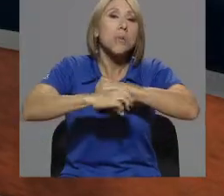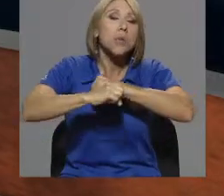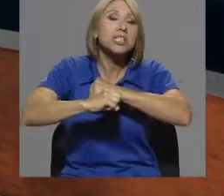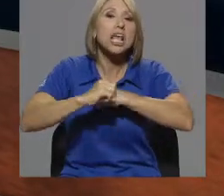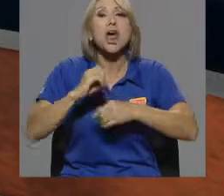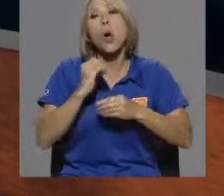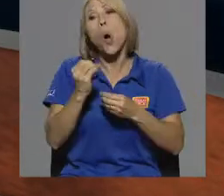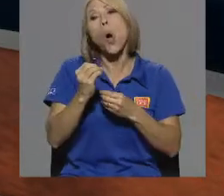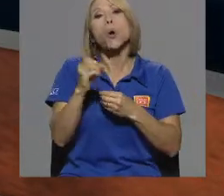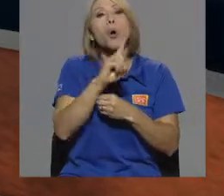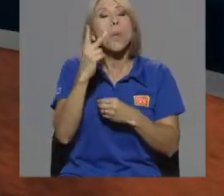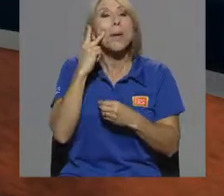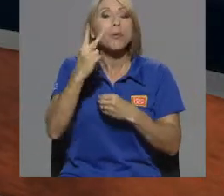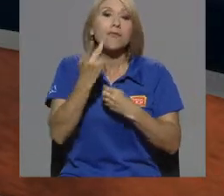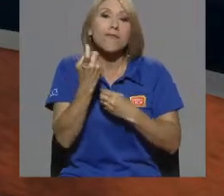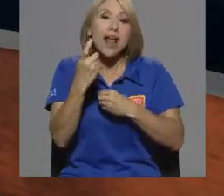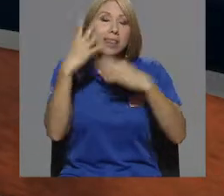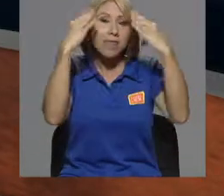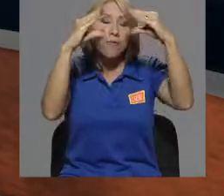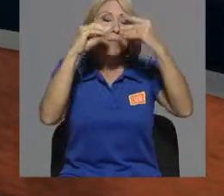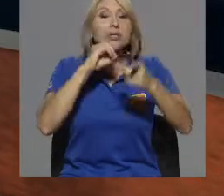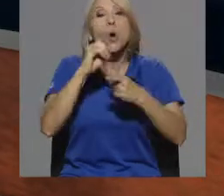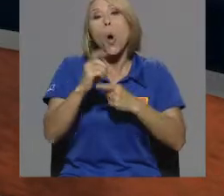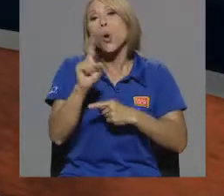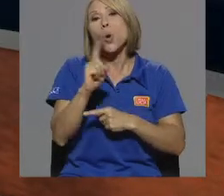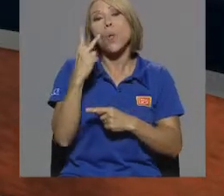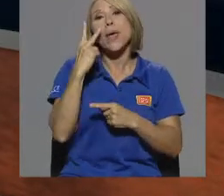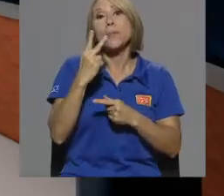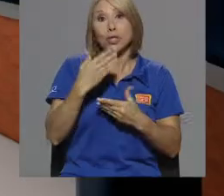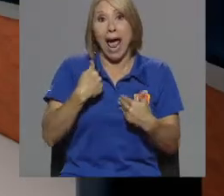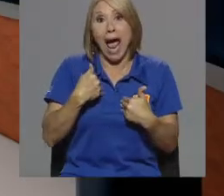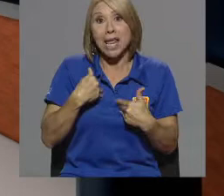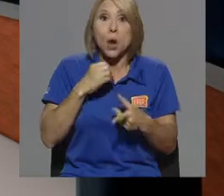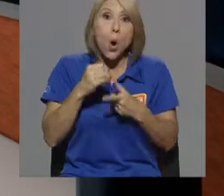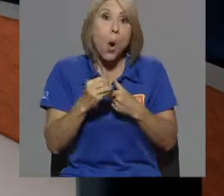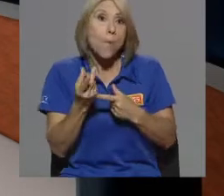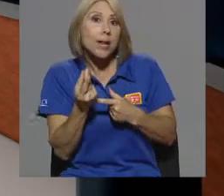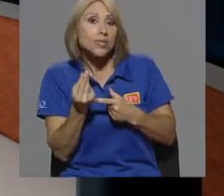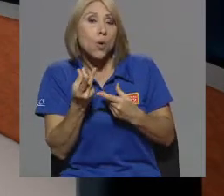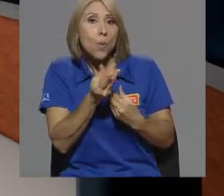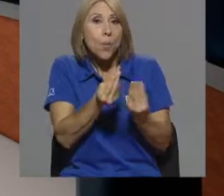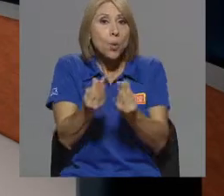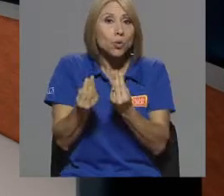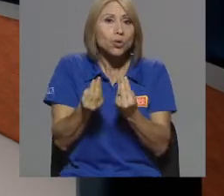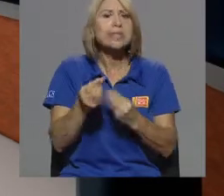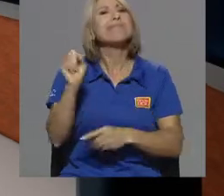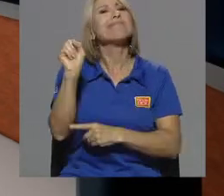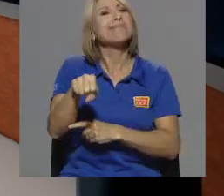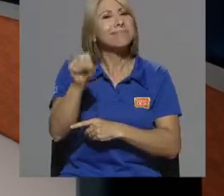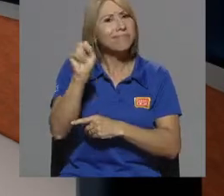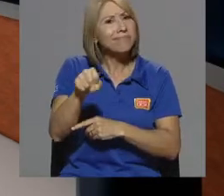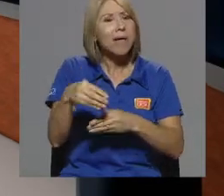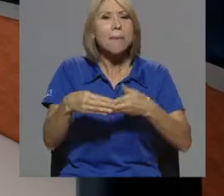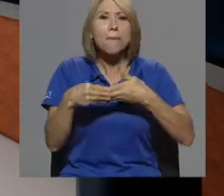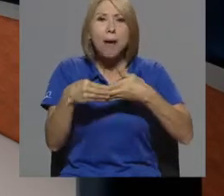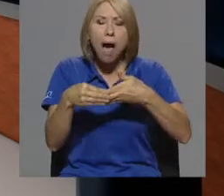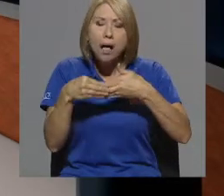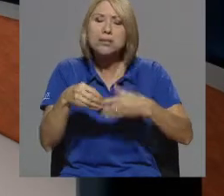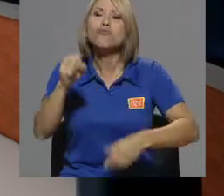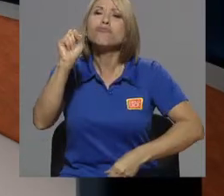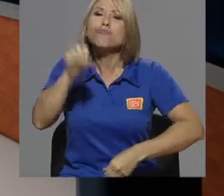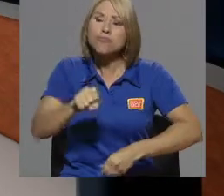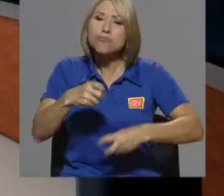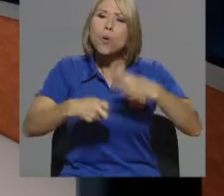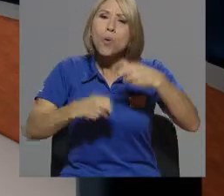información o la disponibilidad y precio de los productos. Y sí, el plástico sí es un problema